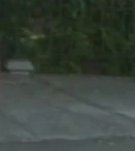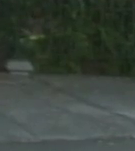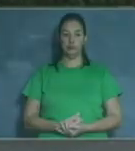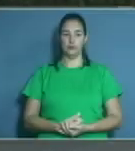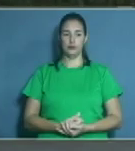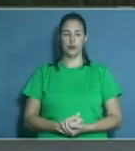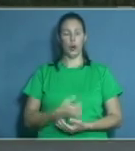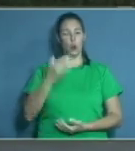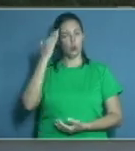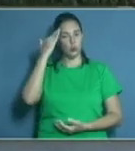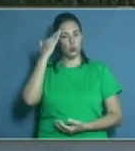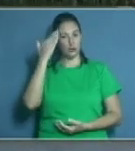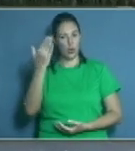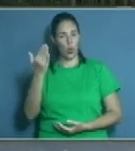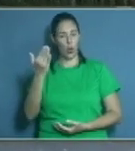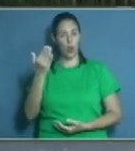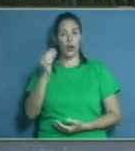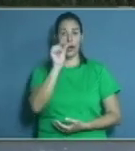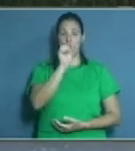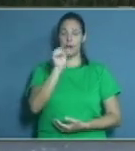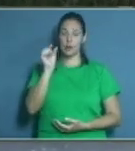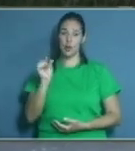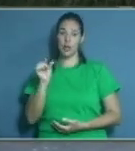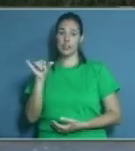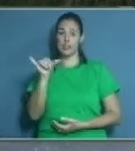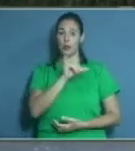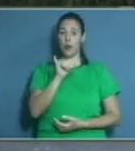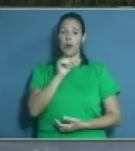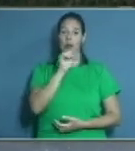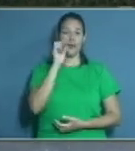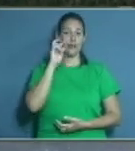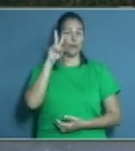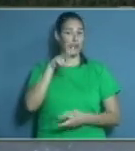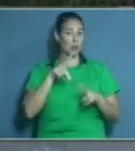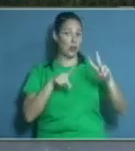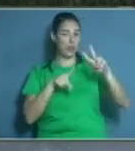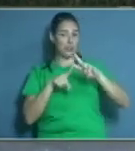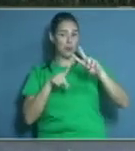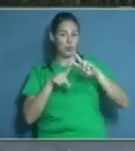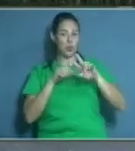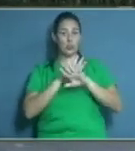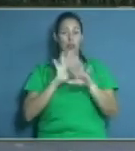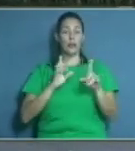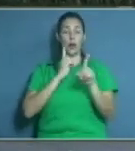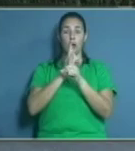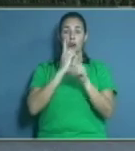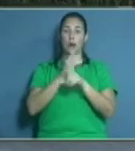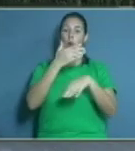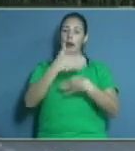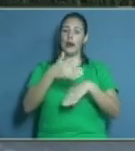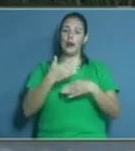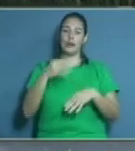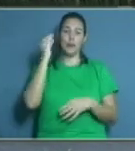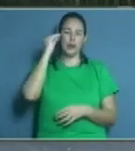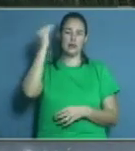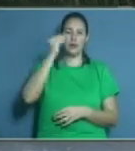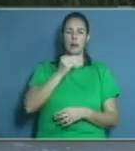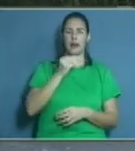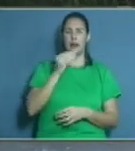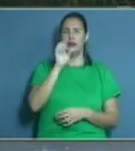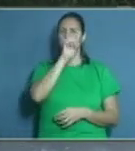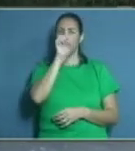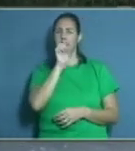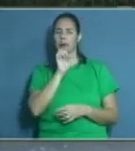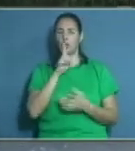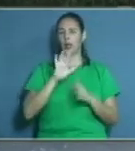El saludo para ustedes en el estudio, también para nuestros amigos televidentes. Ya nos encontramos en exteriores para saber que conocen las personas sobre el tema